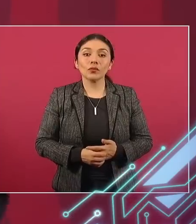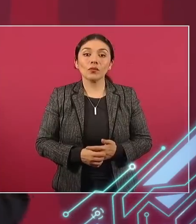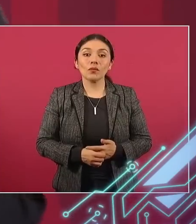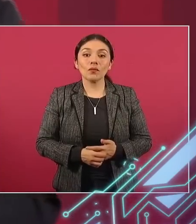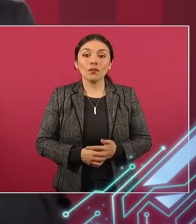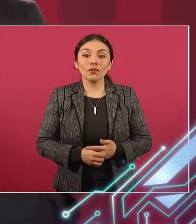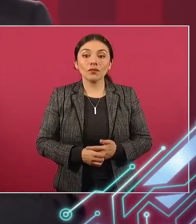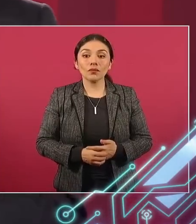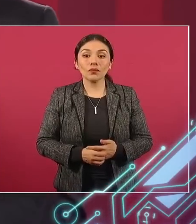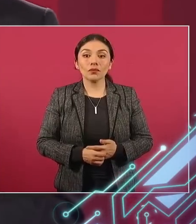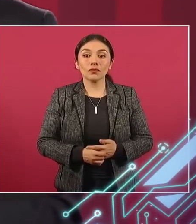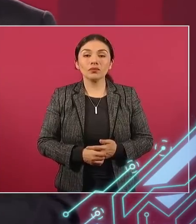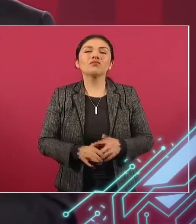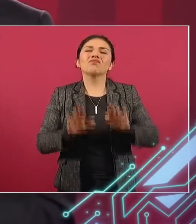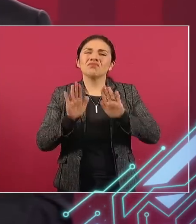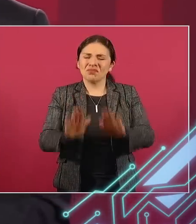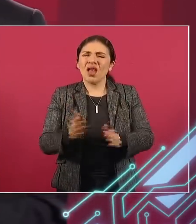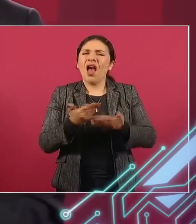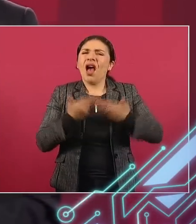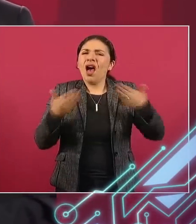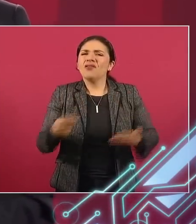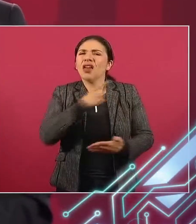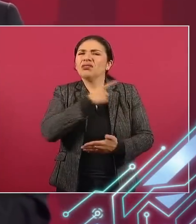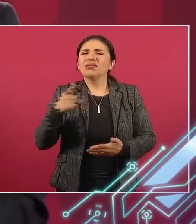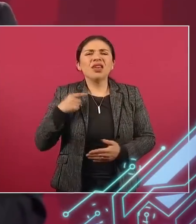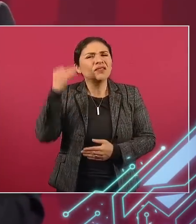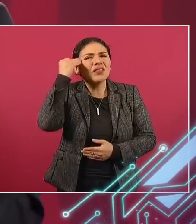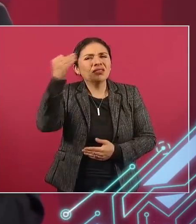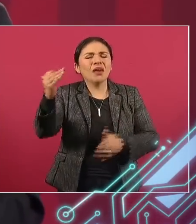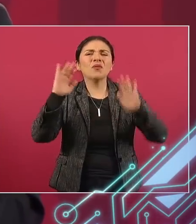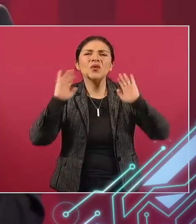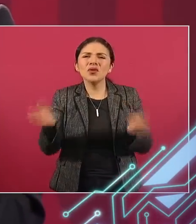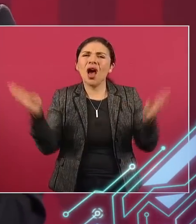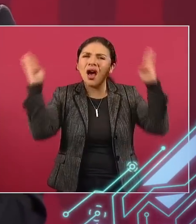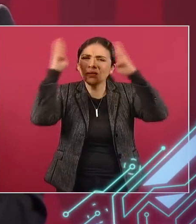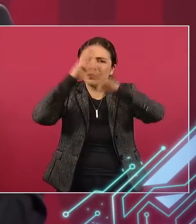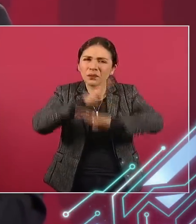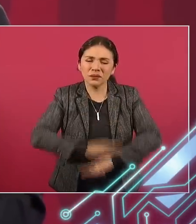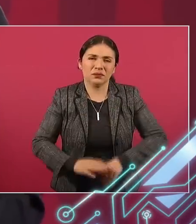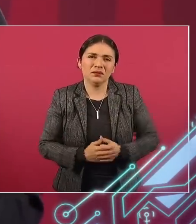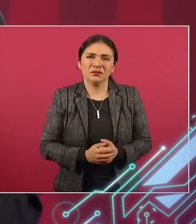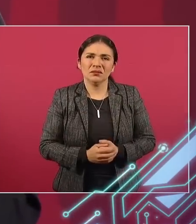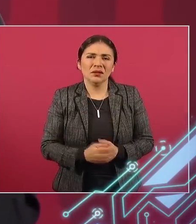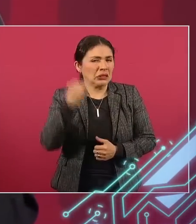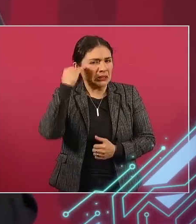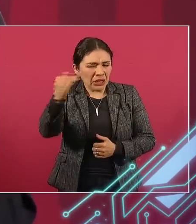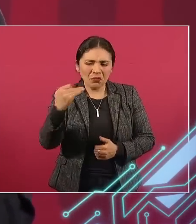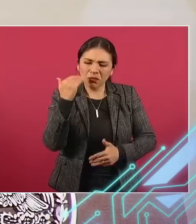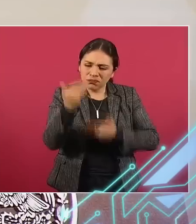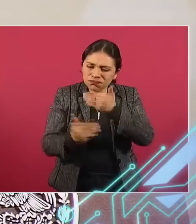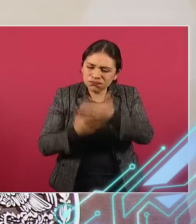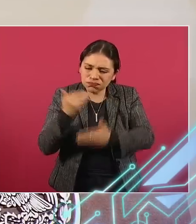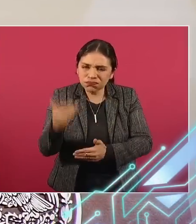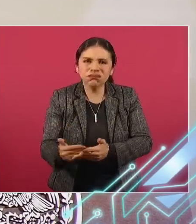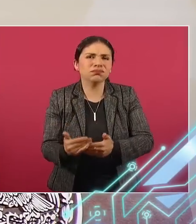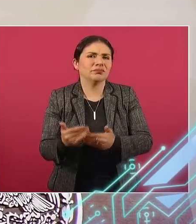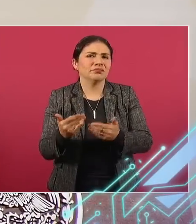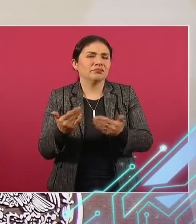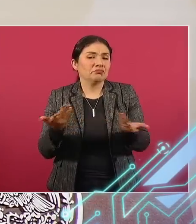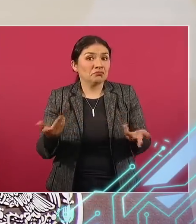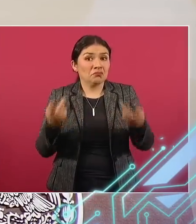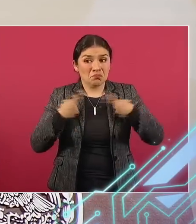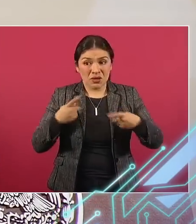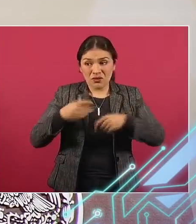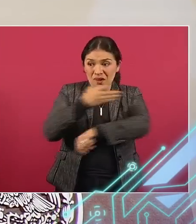momento de la, es el tiempo de la reconciliación. Ya se ha avanzado el que los